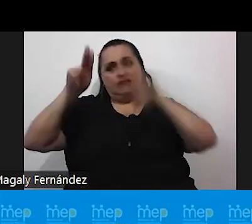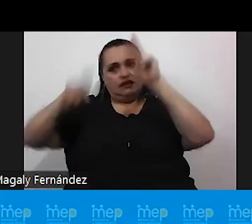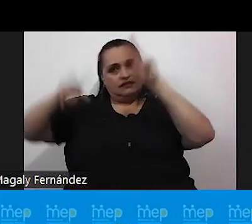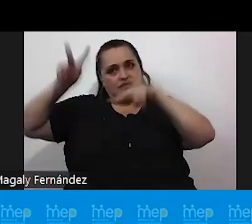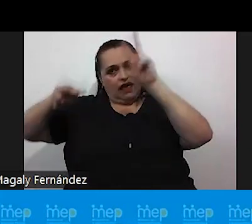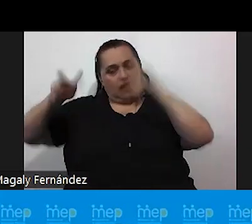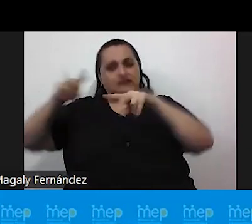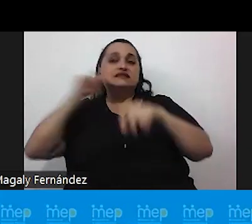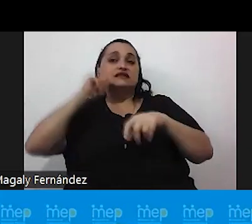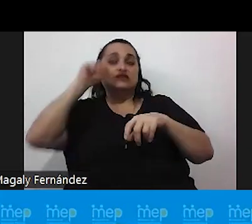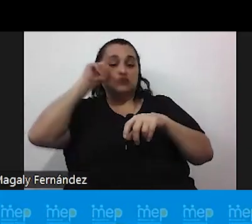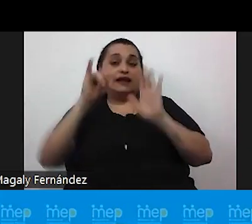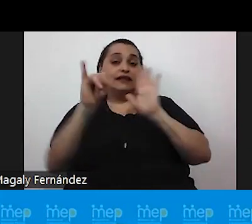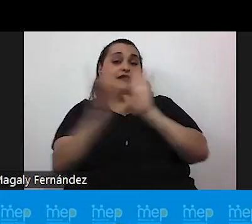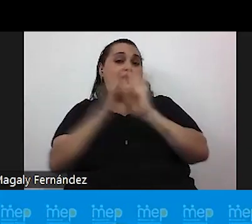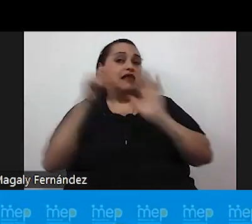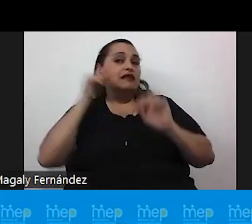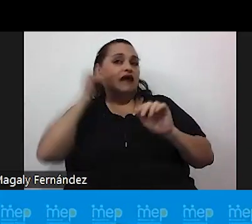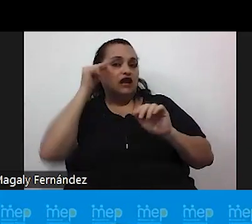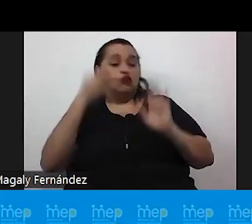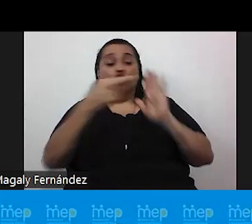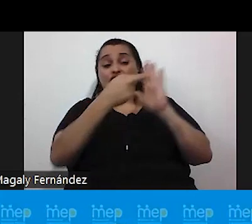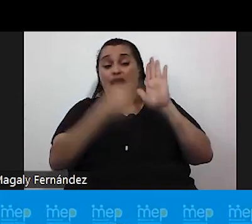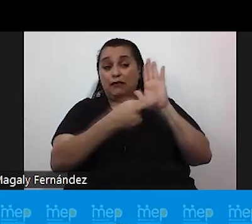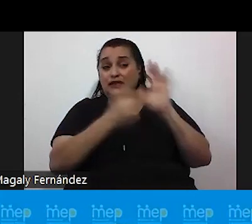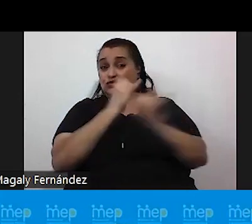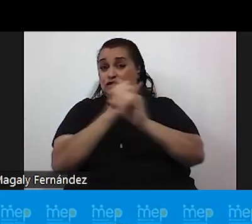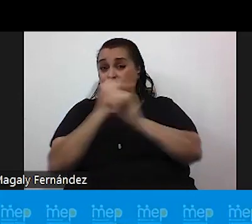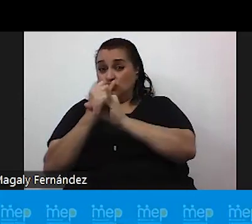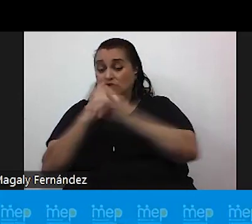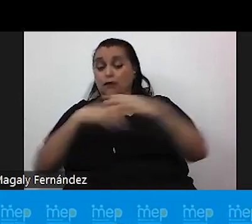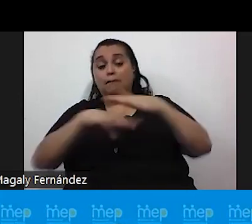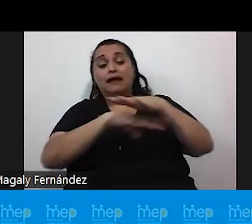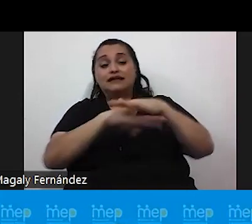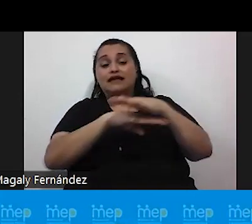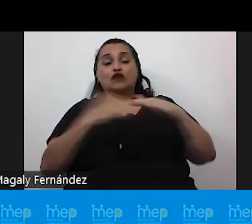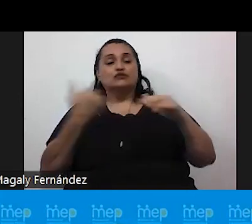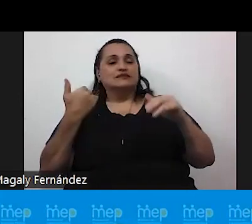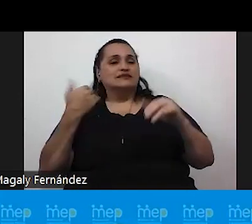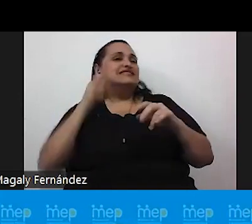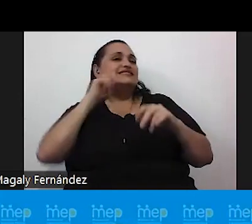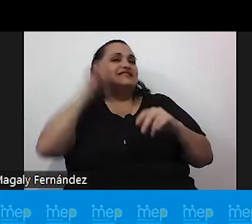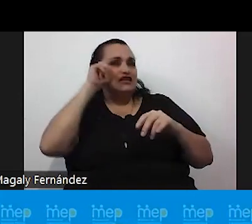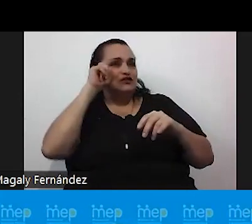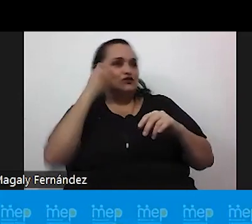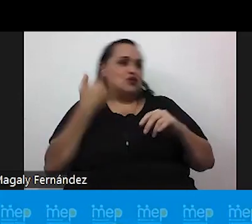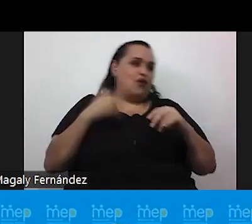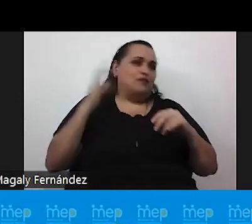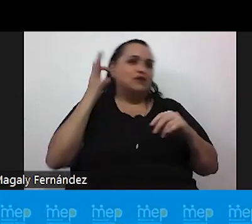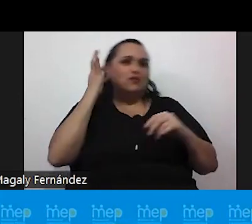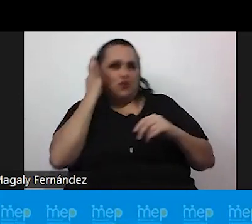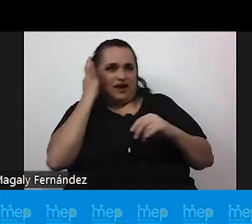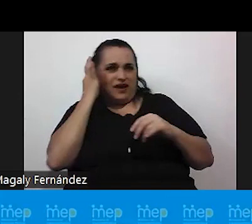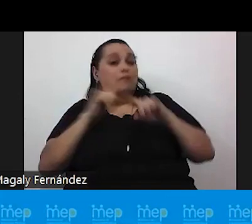muchos de los reglamentos institucionales están basados en sexos verdad en la parte binaria sin embargo tenemos que tener